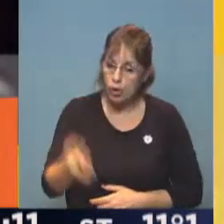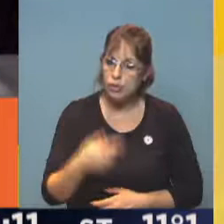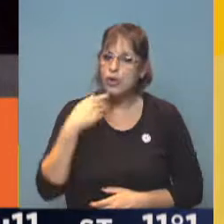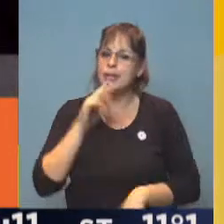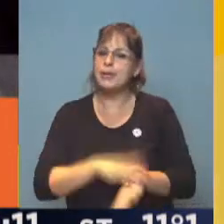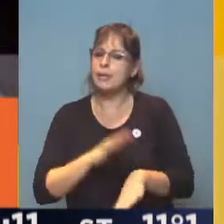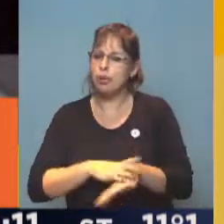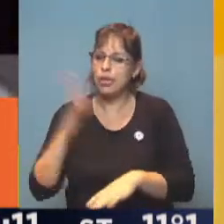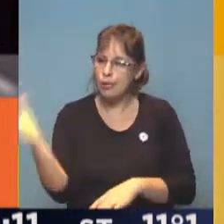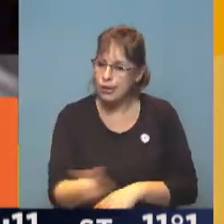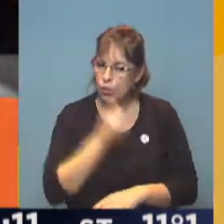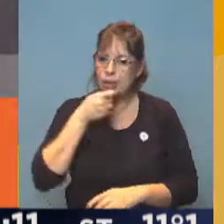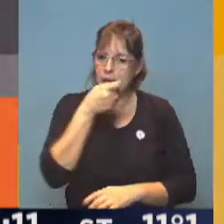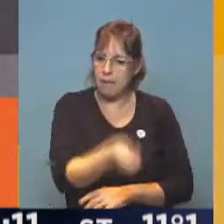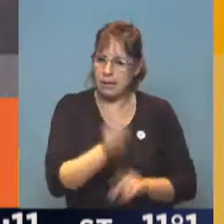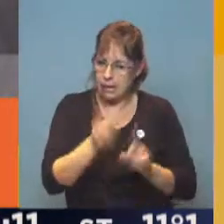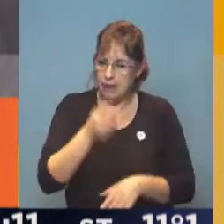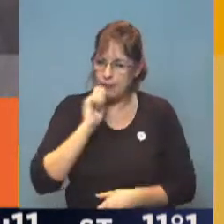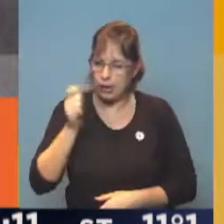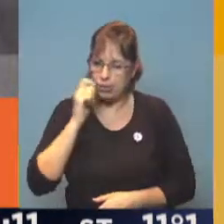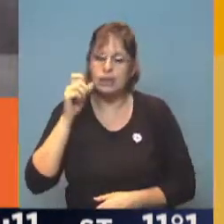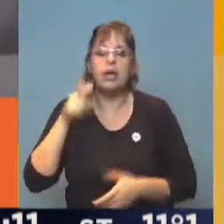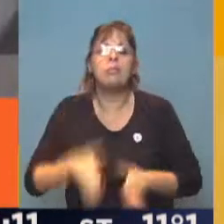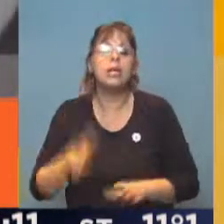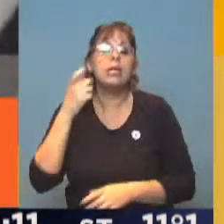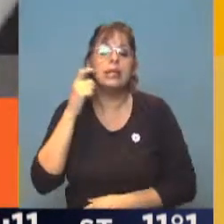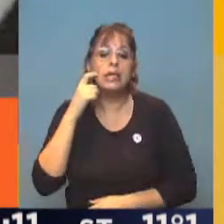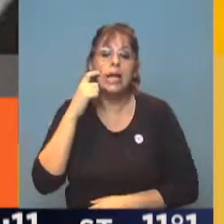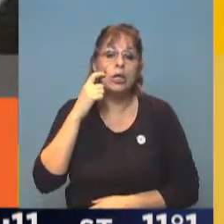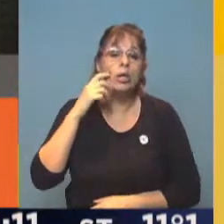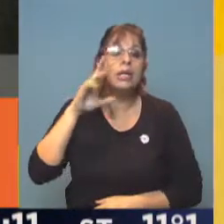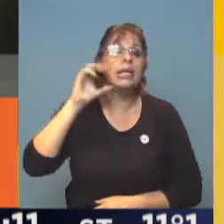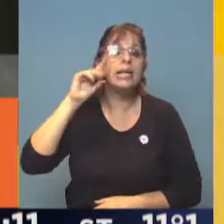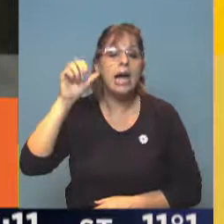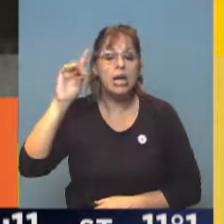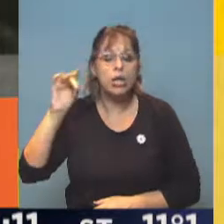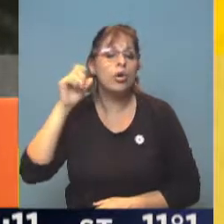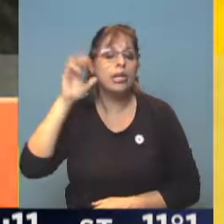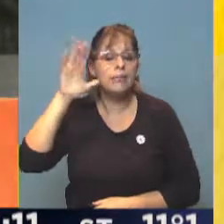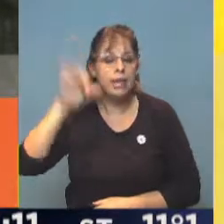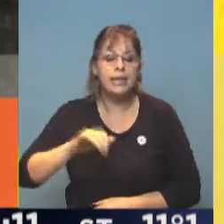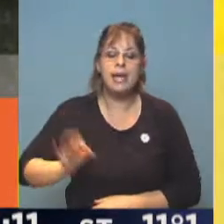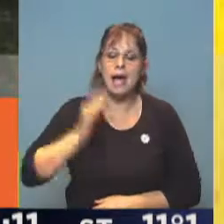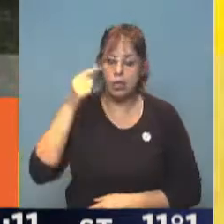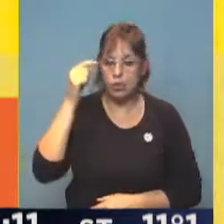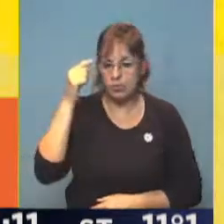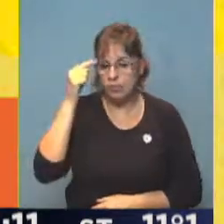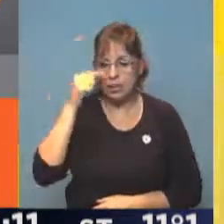acusa del secuestro y homicidio del periodista entrerriano Ricardo Jiménez en 1976.